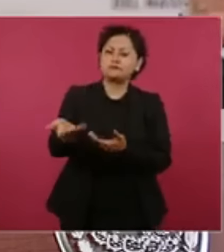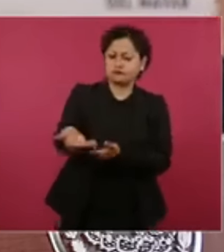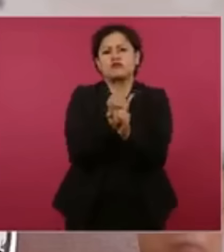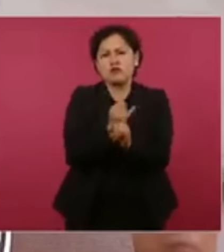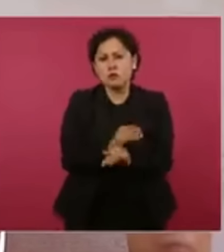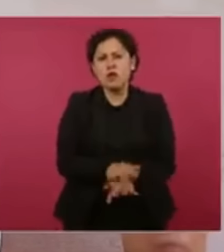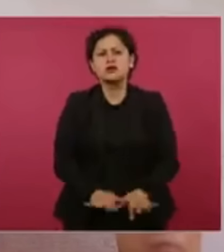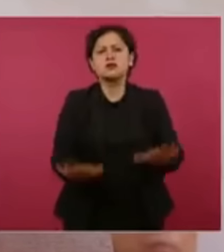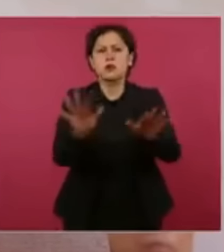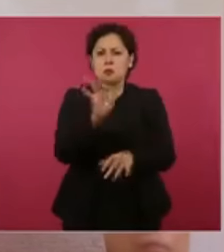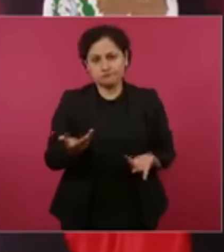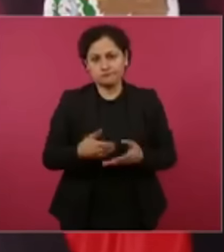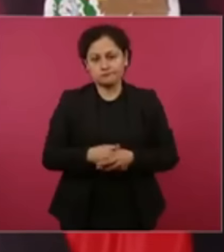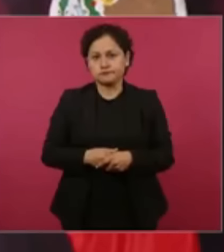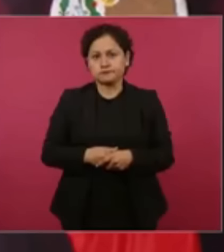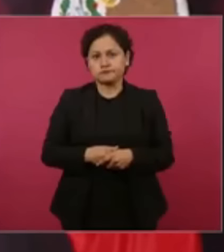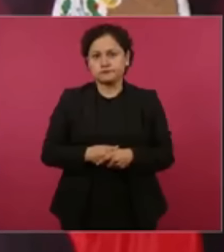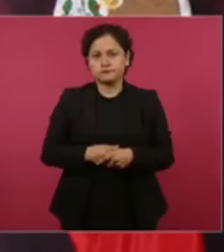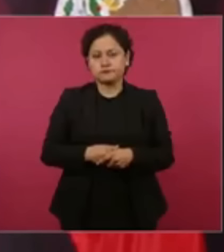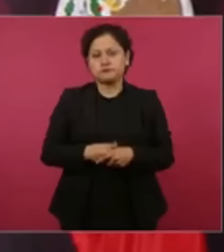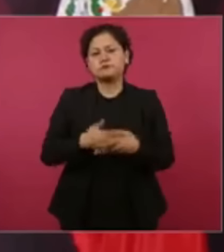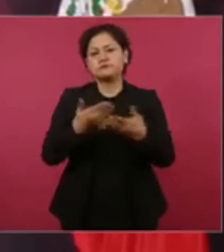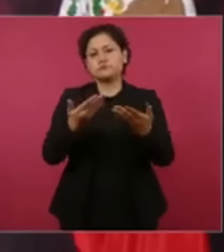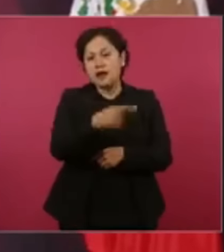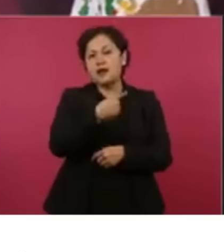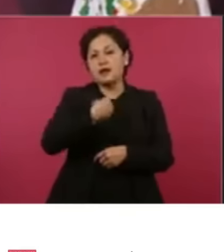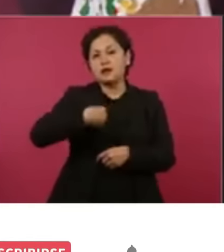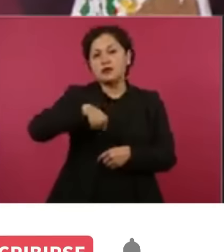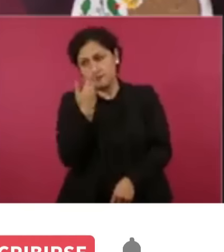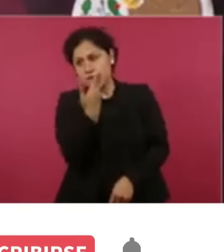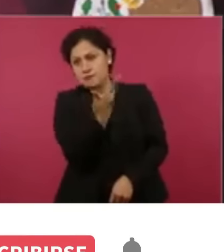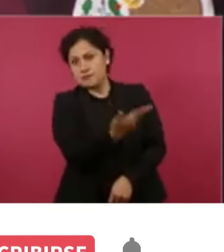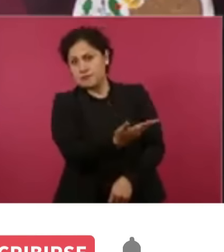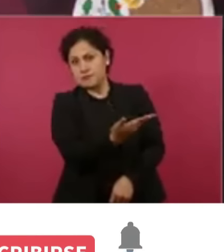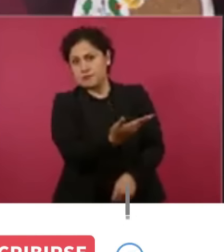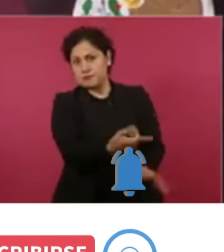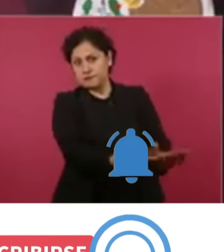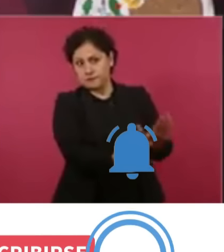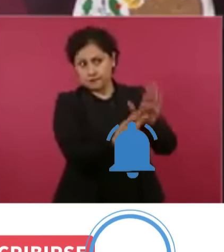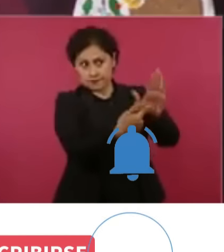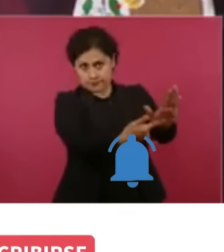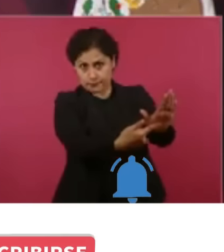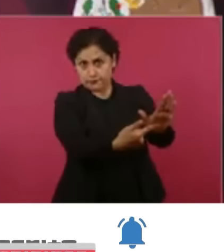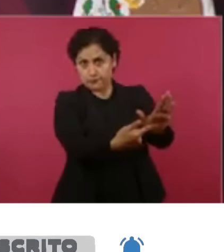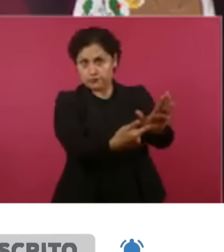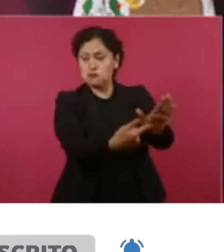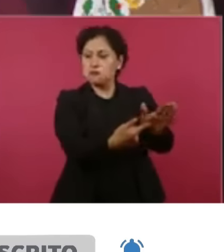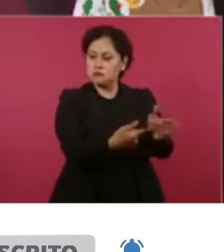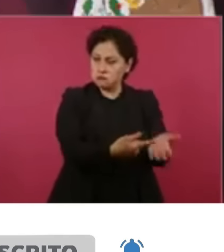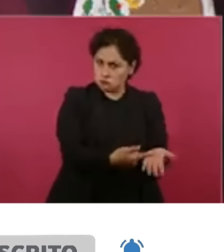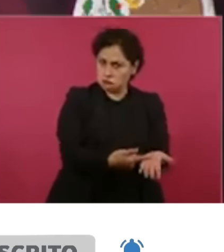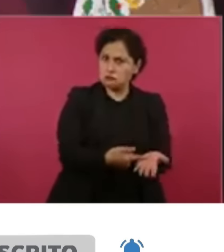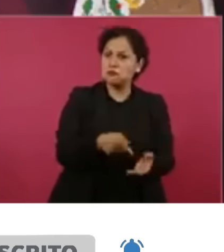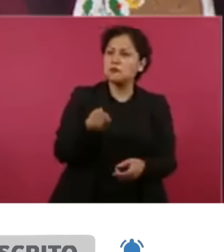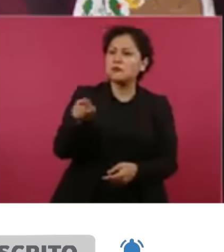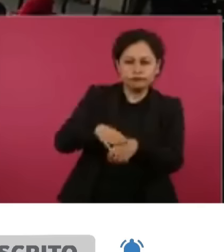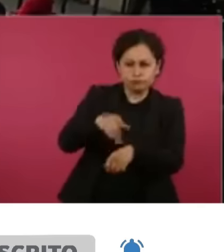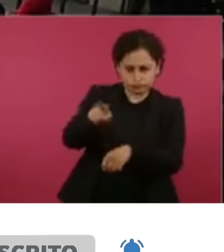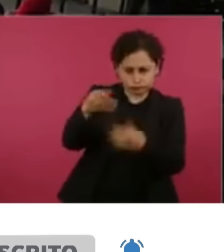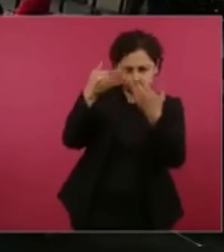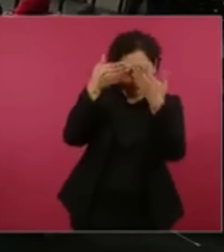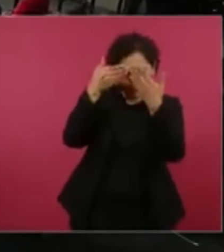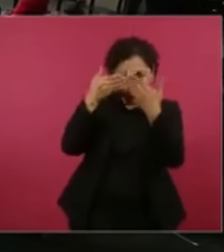también nos permiten seguir haciendo conciencia, seguir impulsando la revolución de las conciencias.